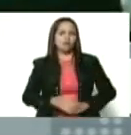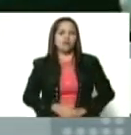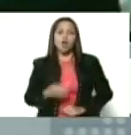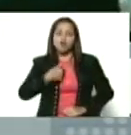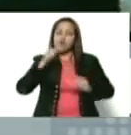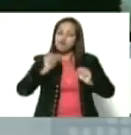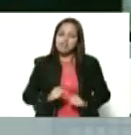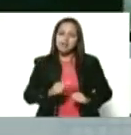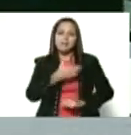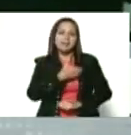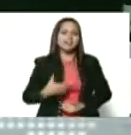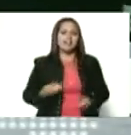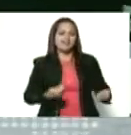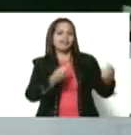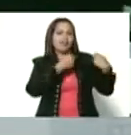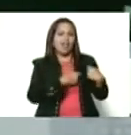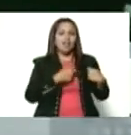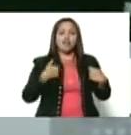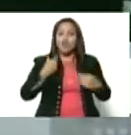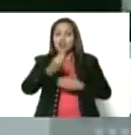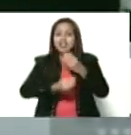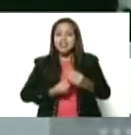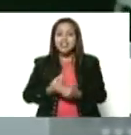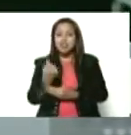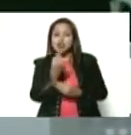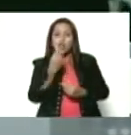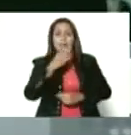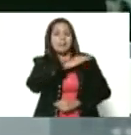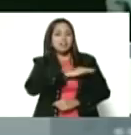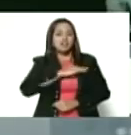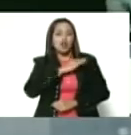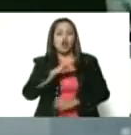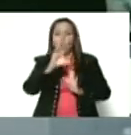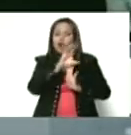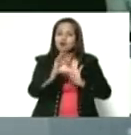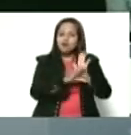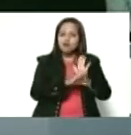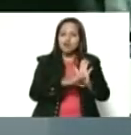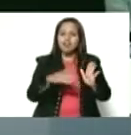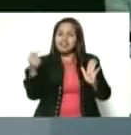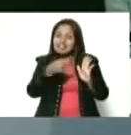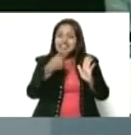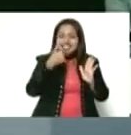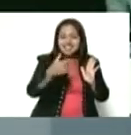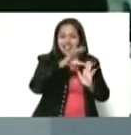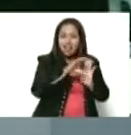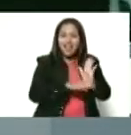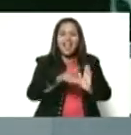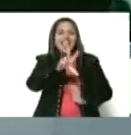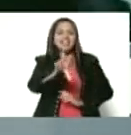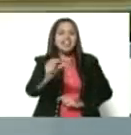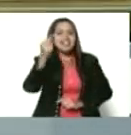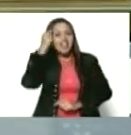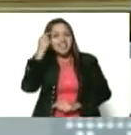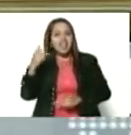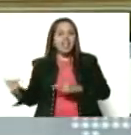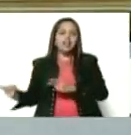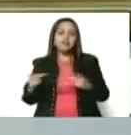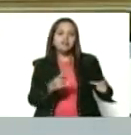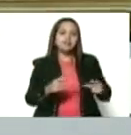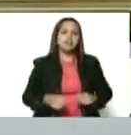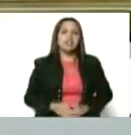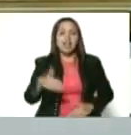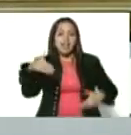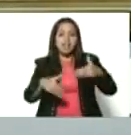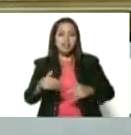encargado. Y cumplí la única misión que le da Constitución al presidente interino. En 30 días, en Venezuela, hubo